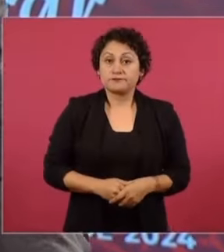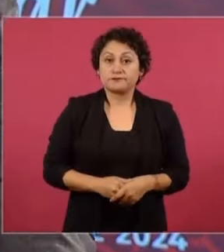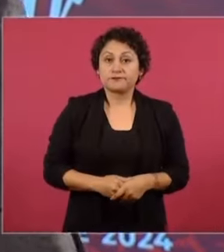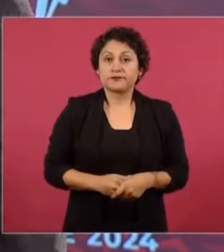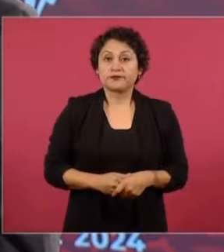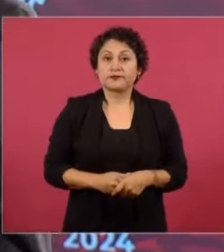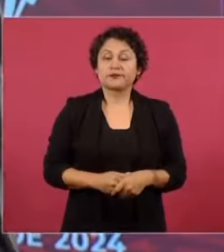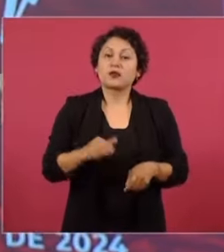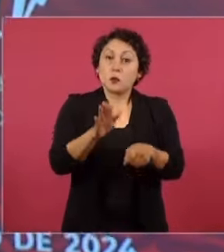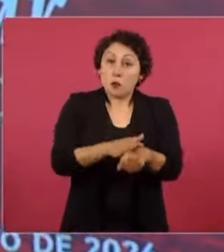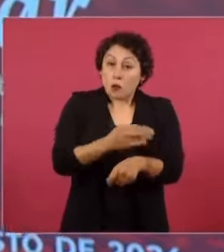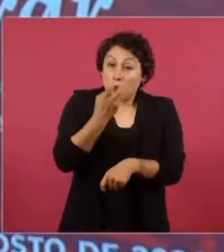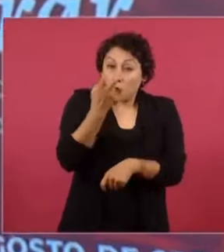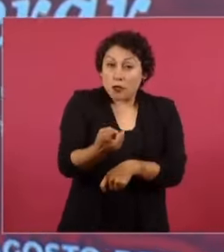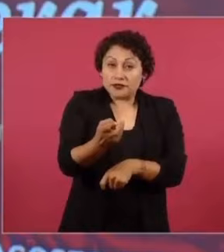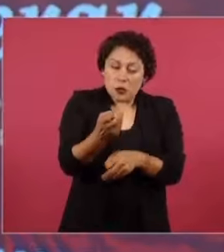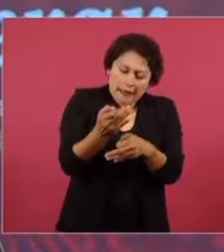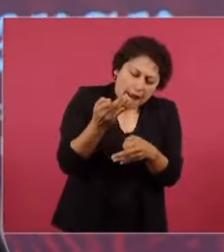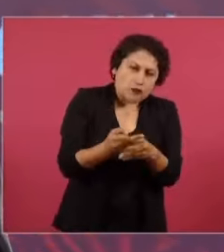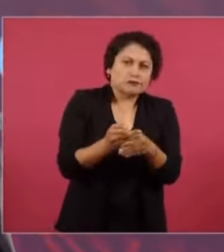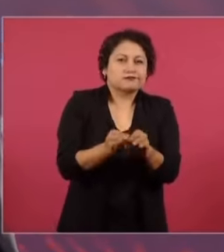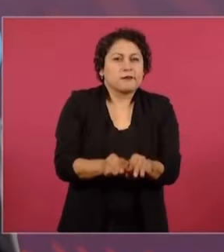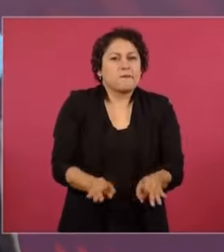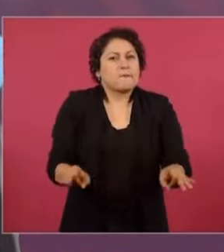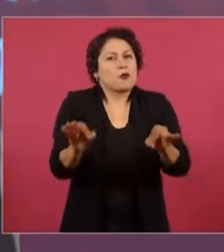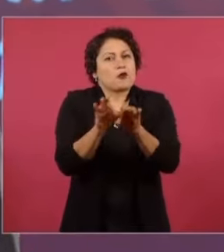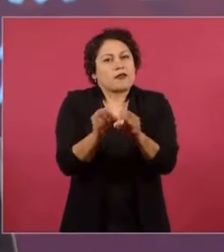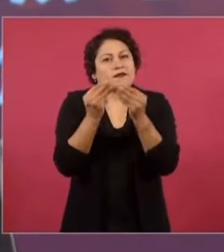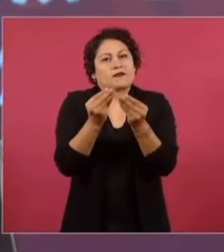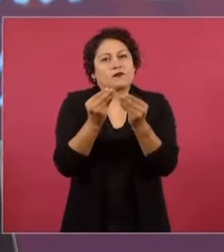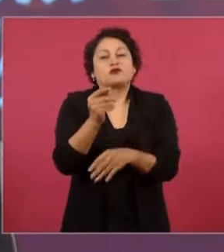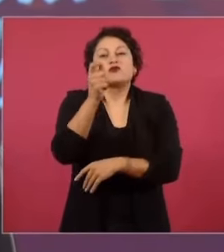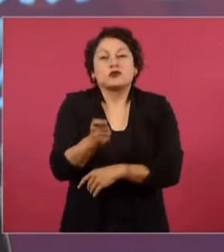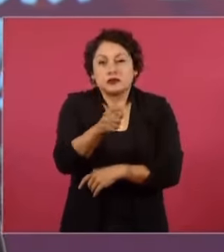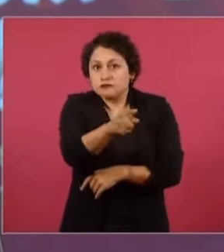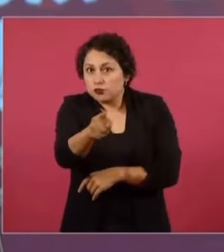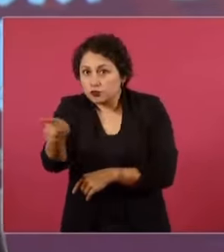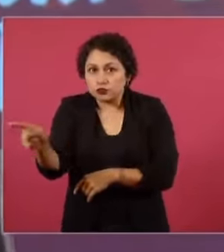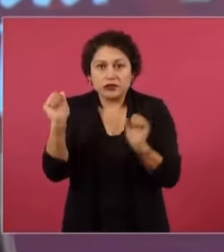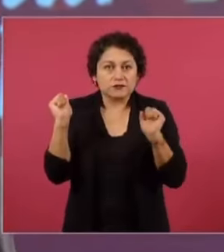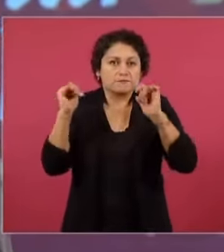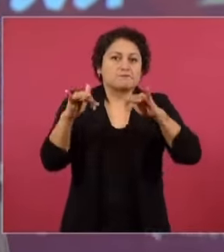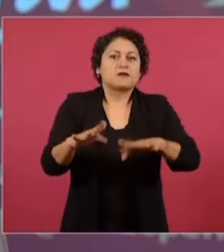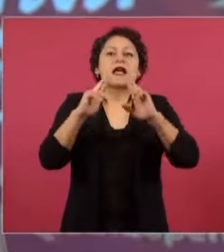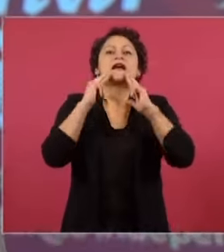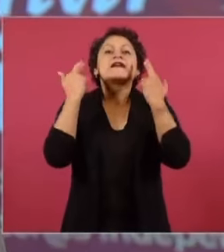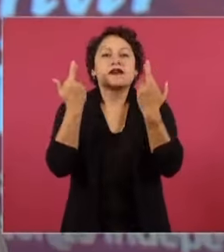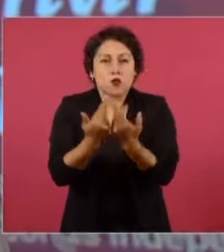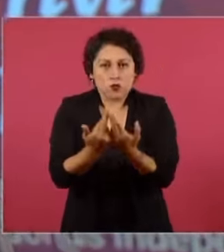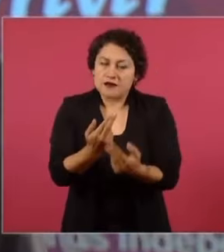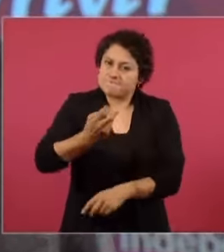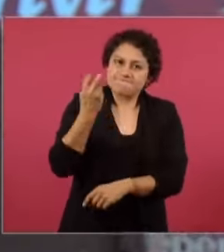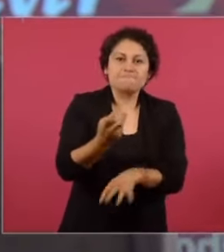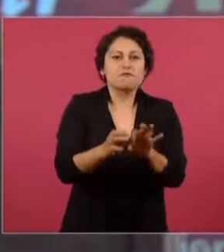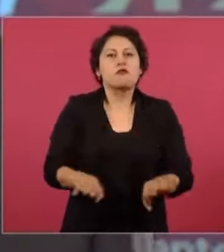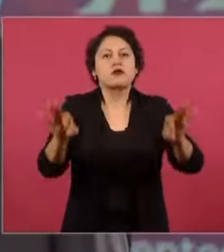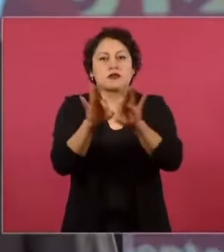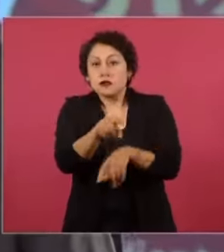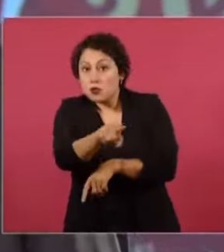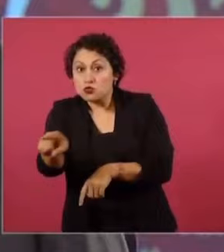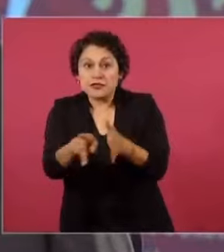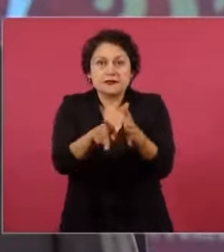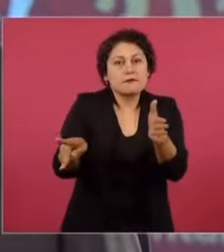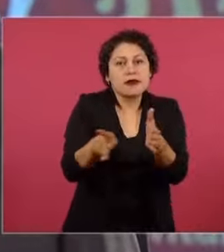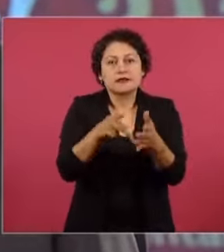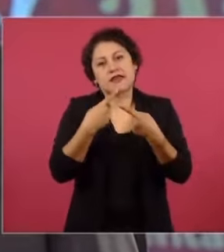eso es importantísimo el que ustedes se reúnan como prensa, como medios